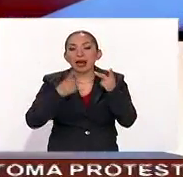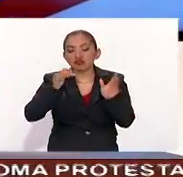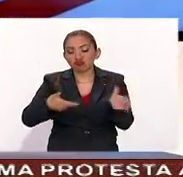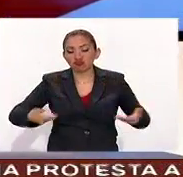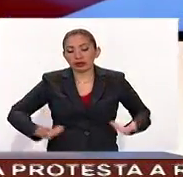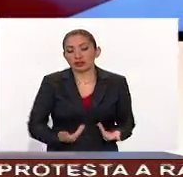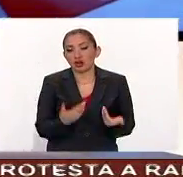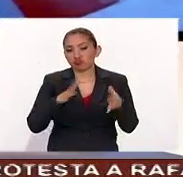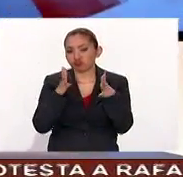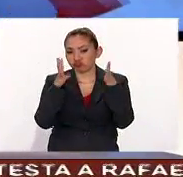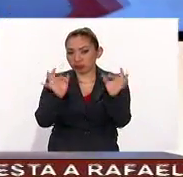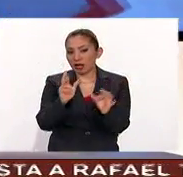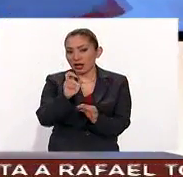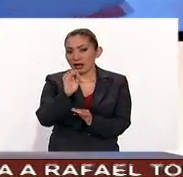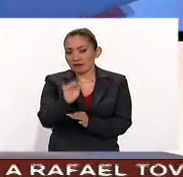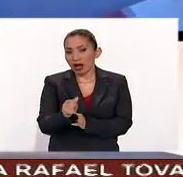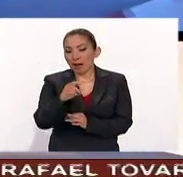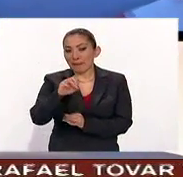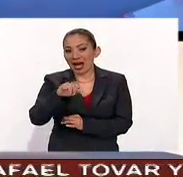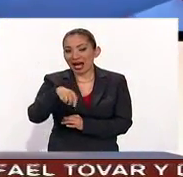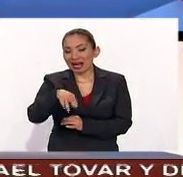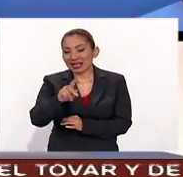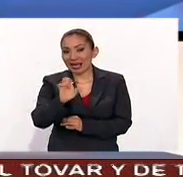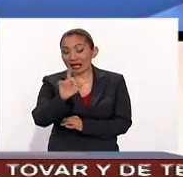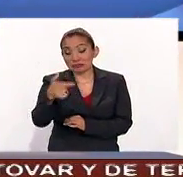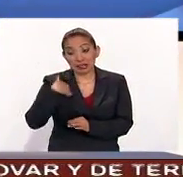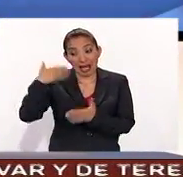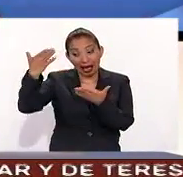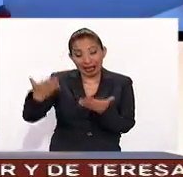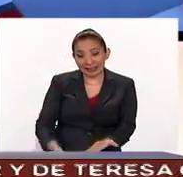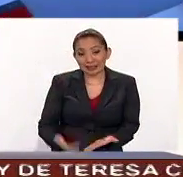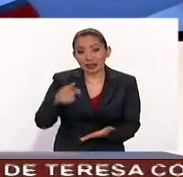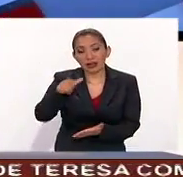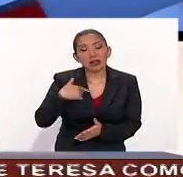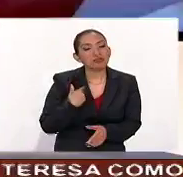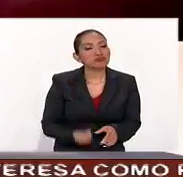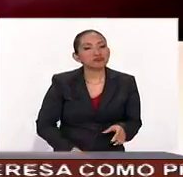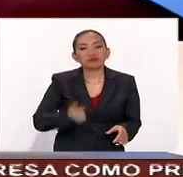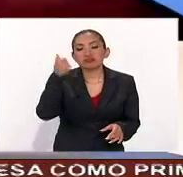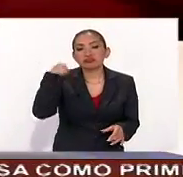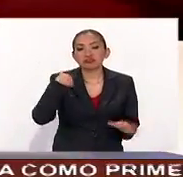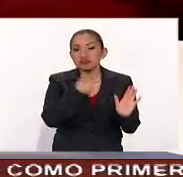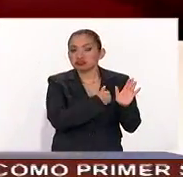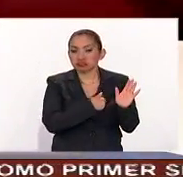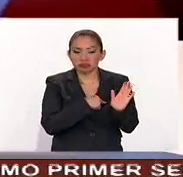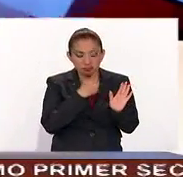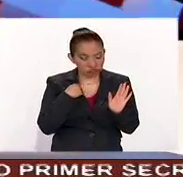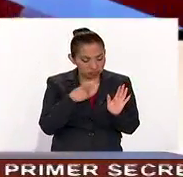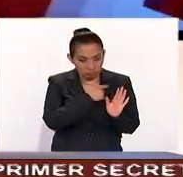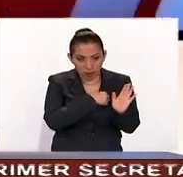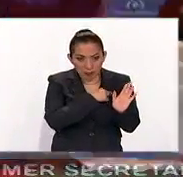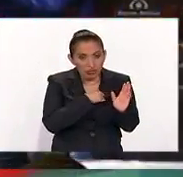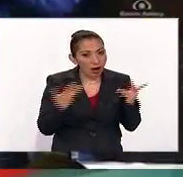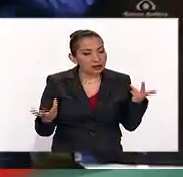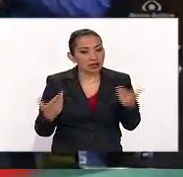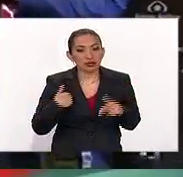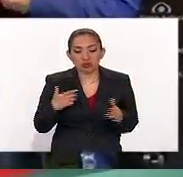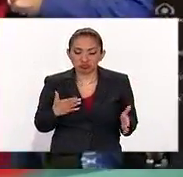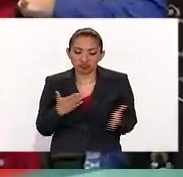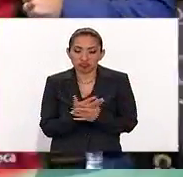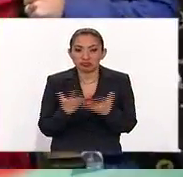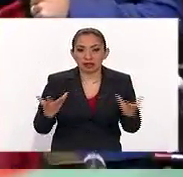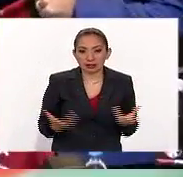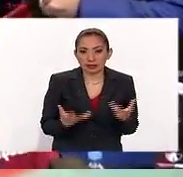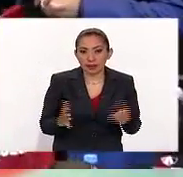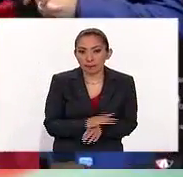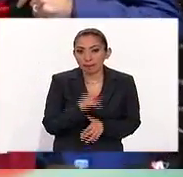oficial de Rafa Márquez el Kaiser llegó y por supuesto que fue lo primero que prometió o por lo que prometió que va a pelear